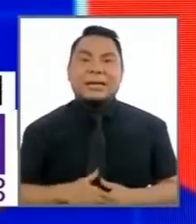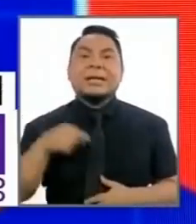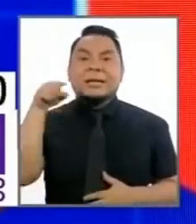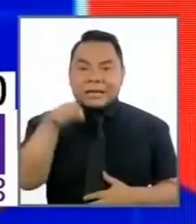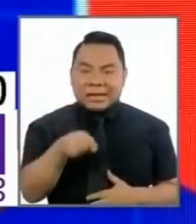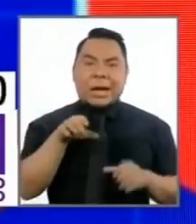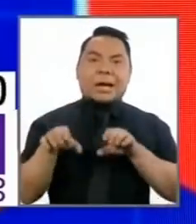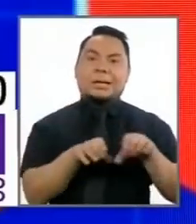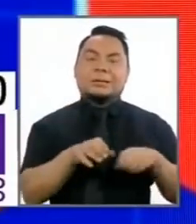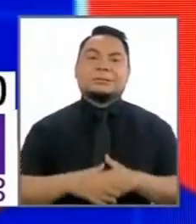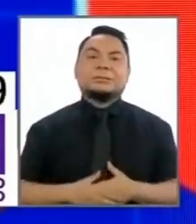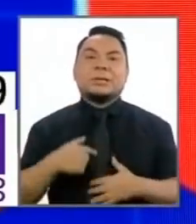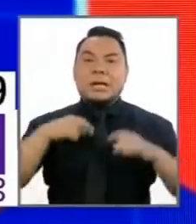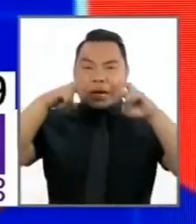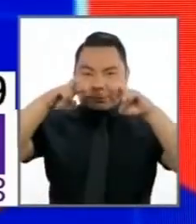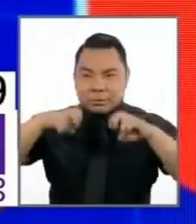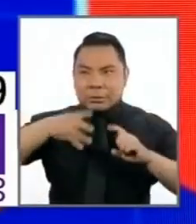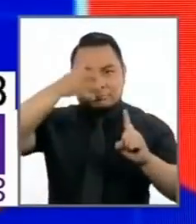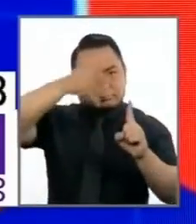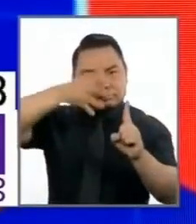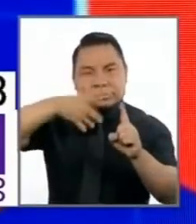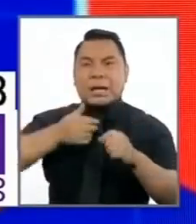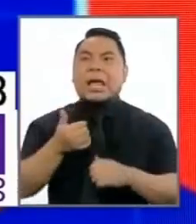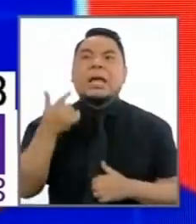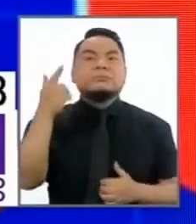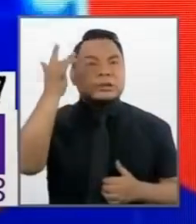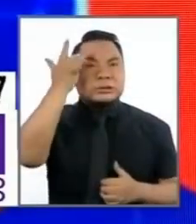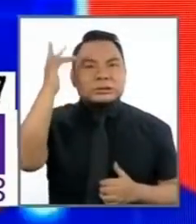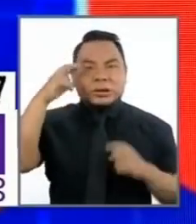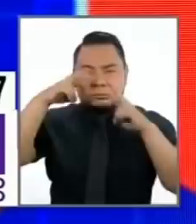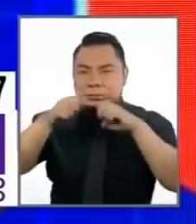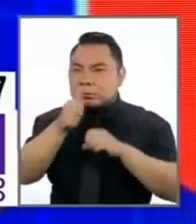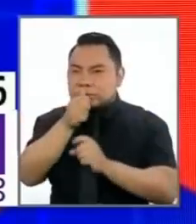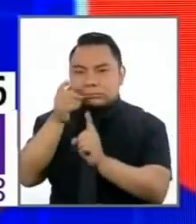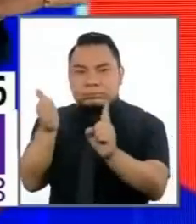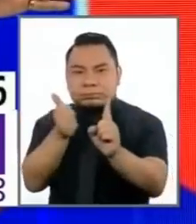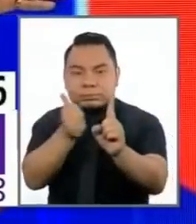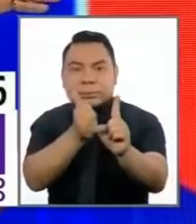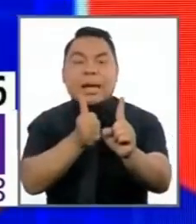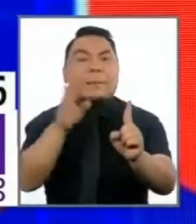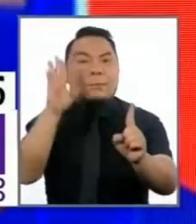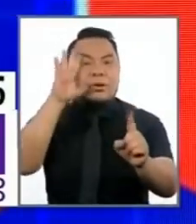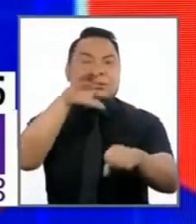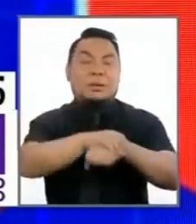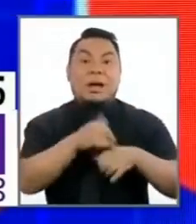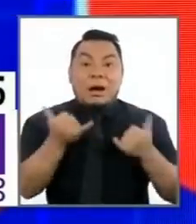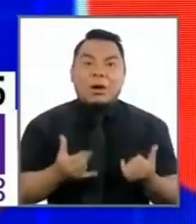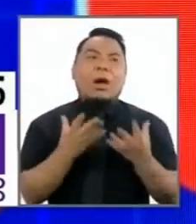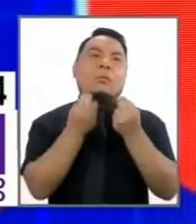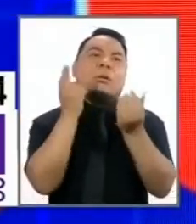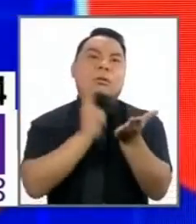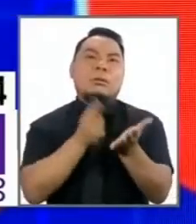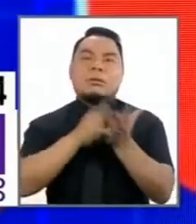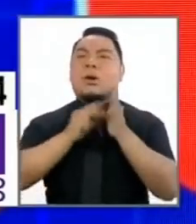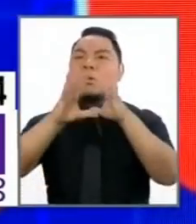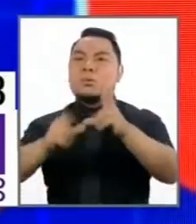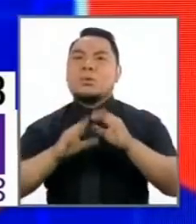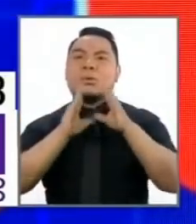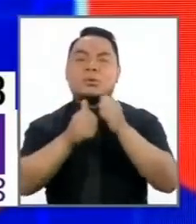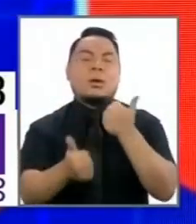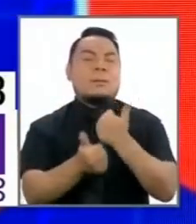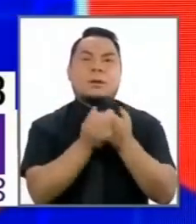Eso es lo que hay que hacer. Investigación e inteligencia. Hoy día, los delitos son múltiples, múltiples y muy complejos.